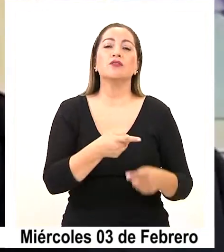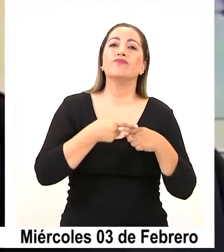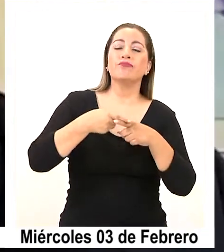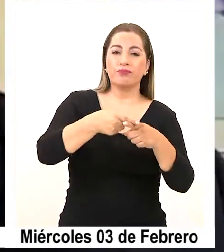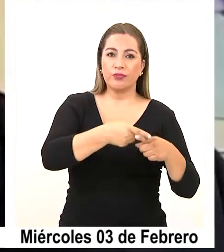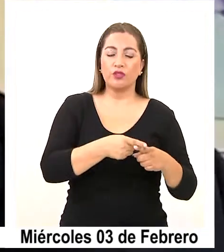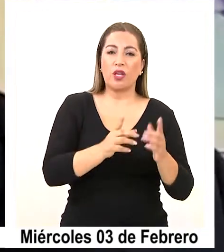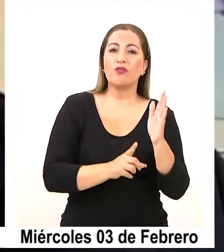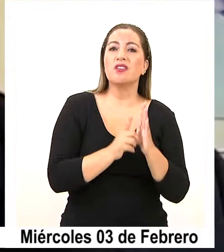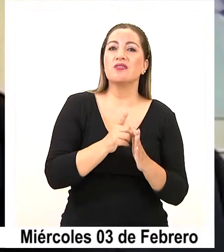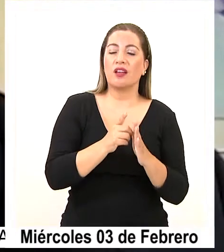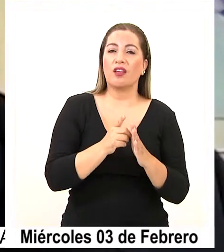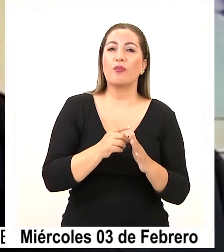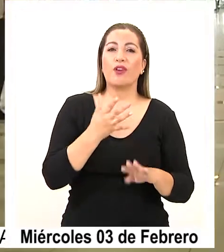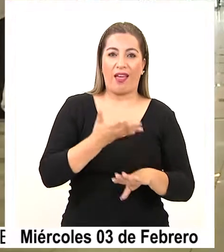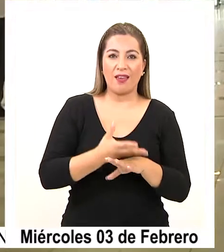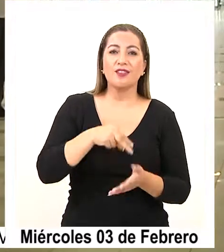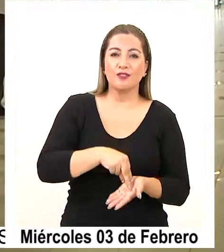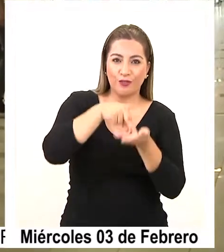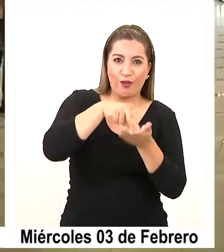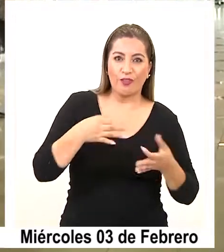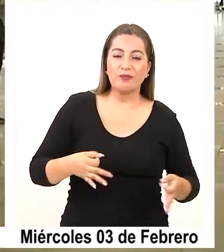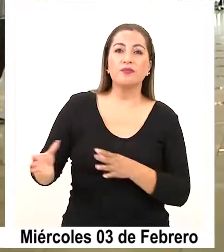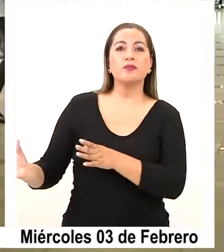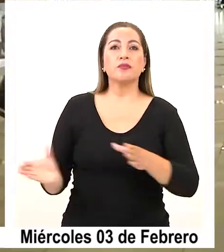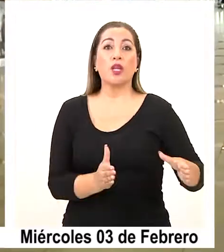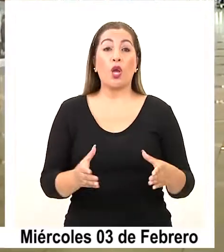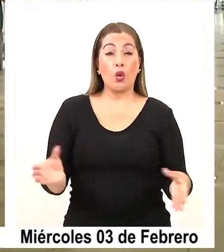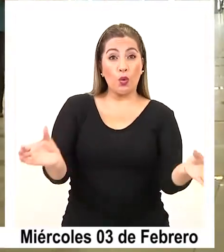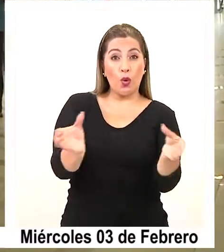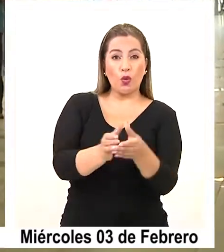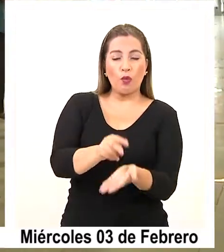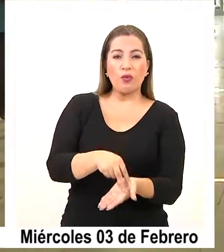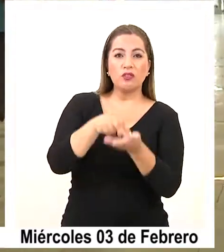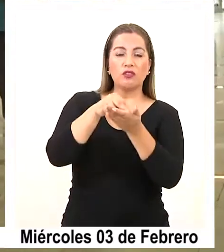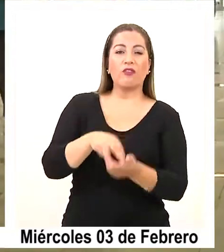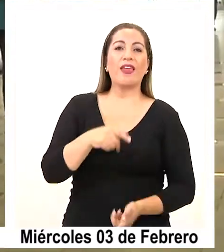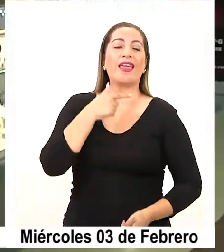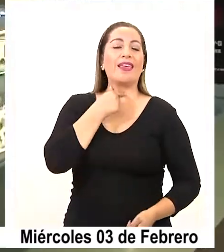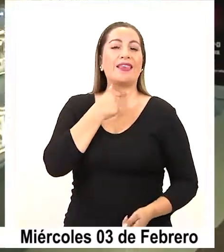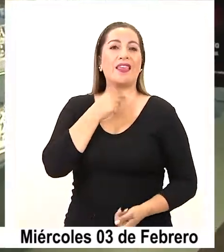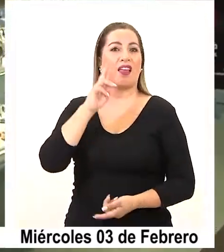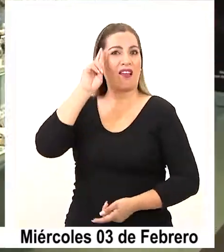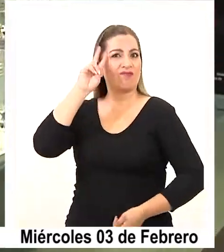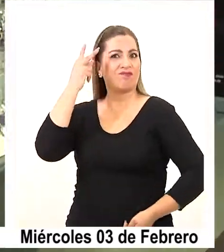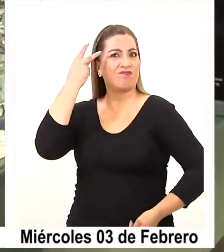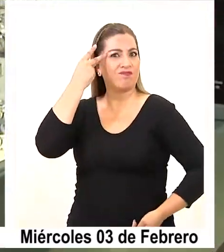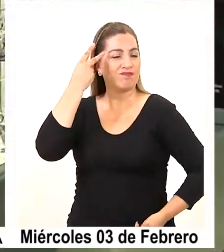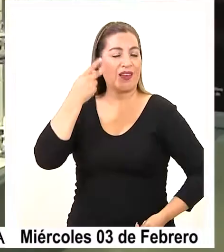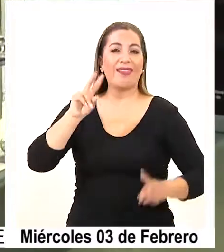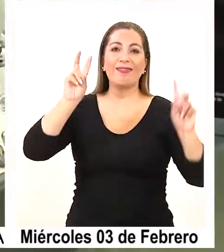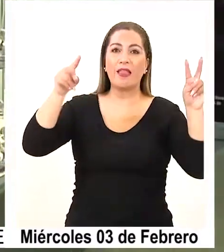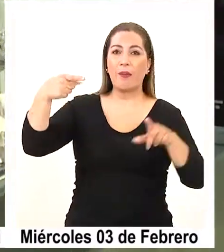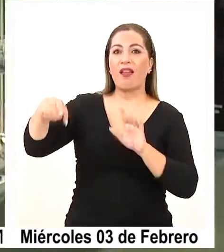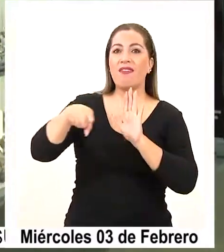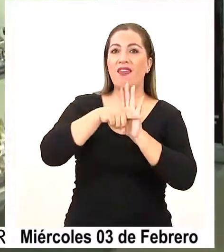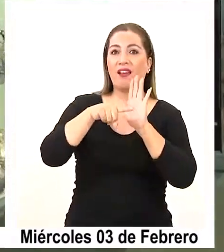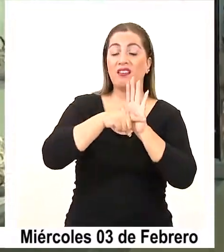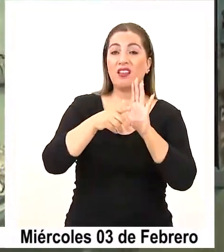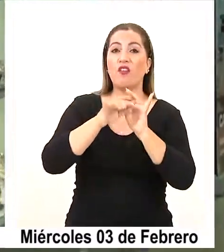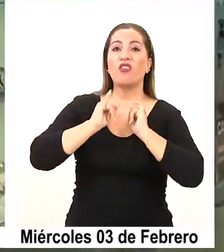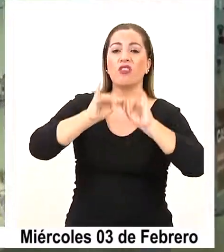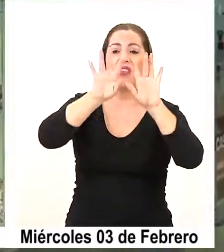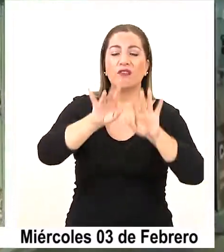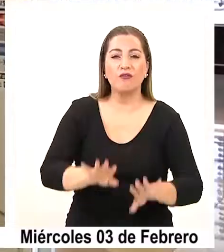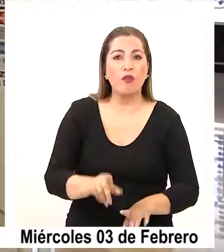regional con la existencia de la zona franca. Los gremios de zona franca esperan revertir las eventuales consecuencias negativas del informe,